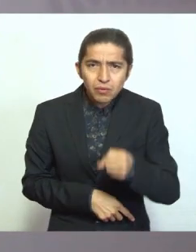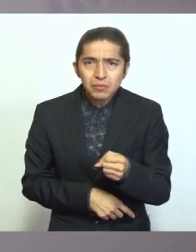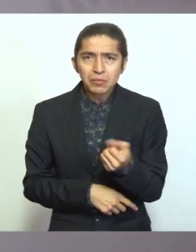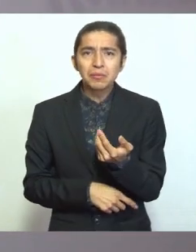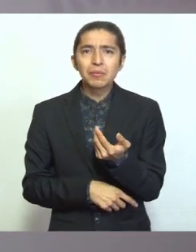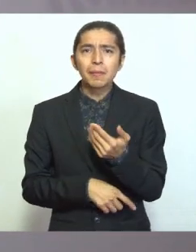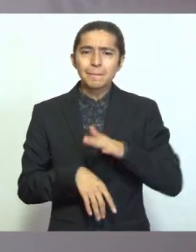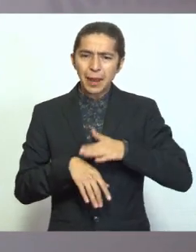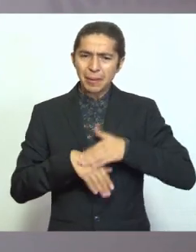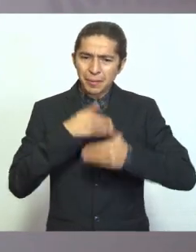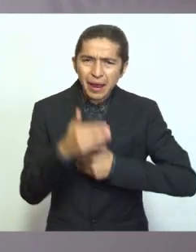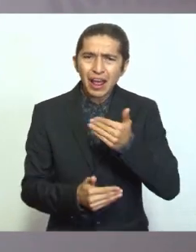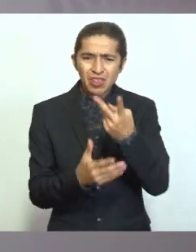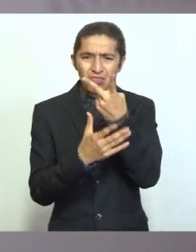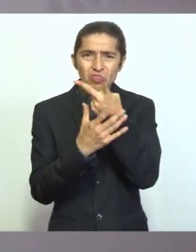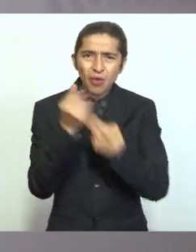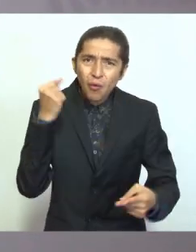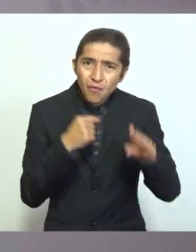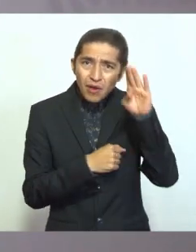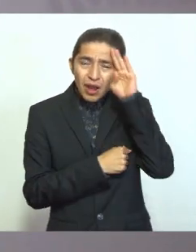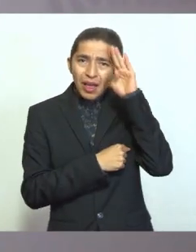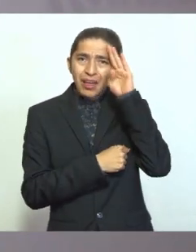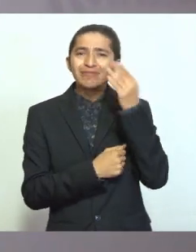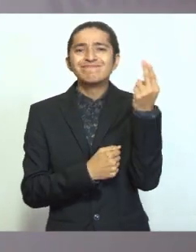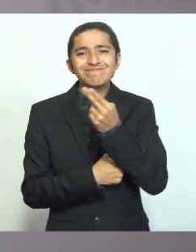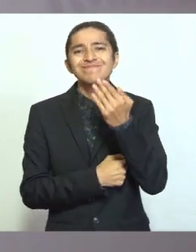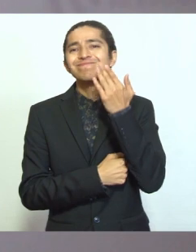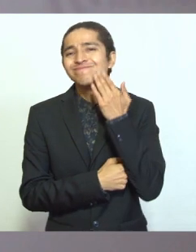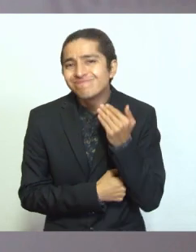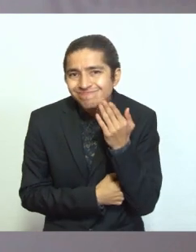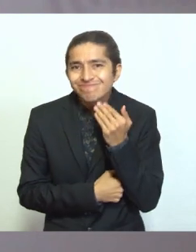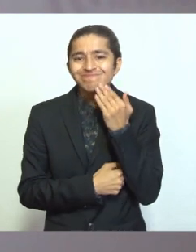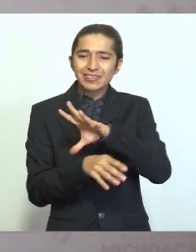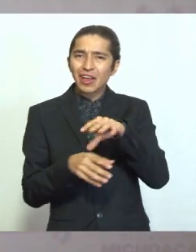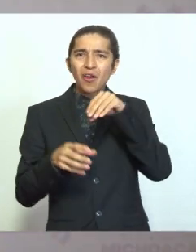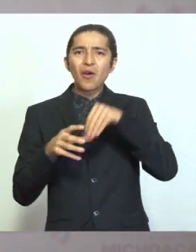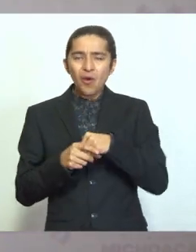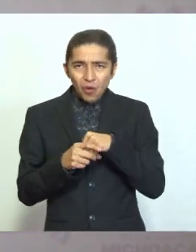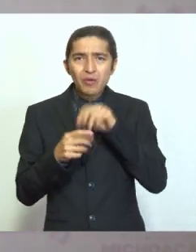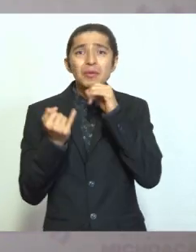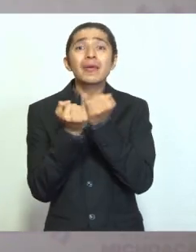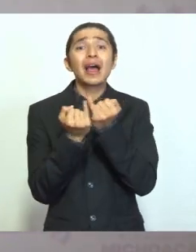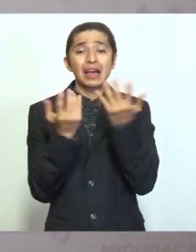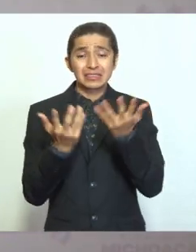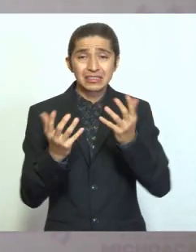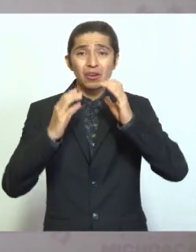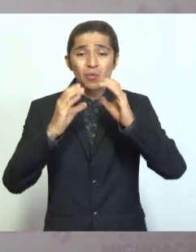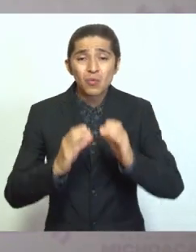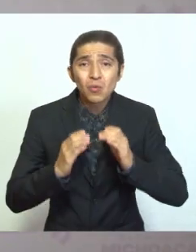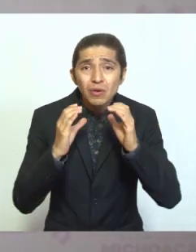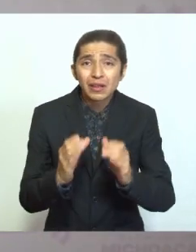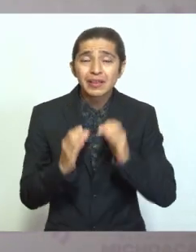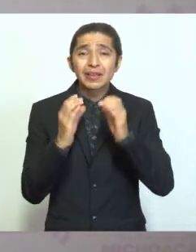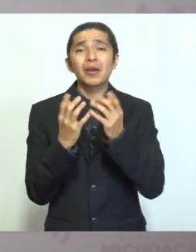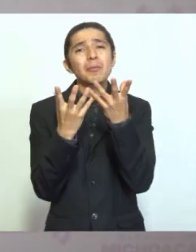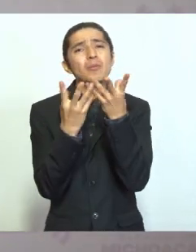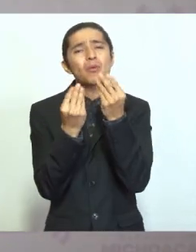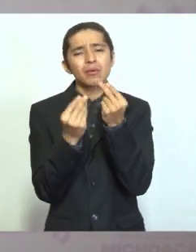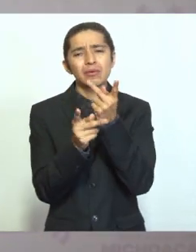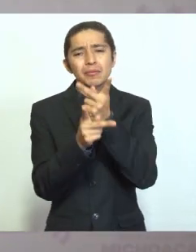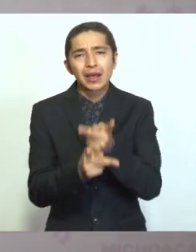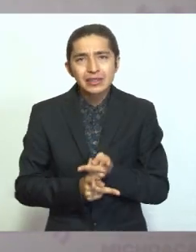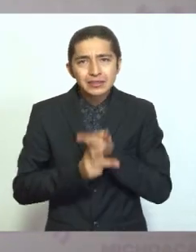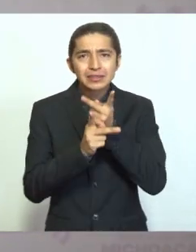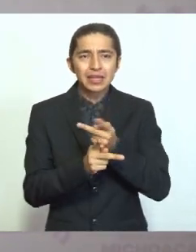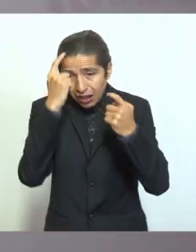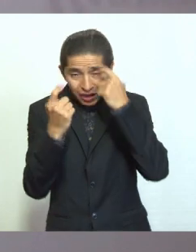mucho más, a dar el doble, a ser amables, empáticos, cuidadosos, mucho más pacientes,